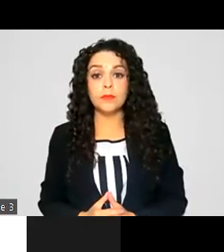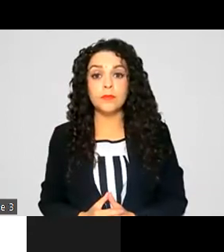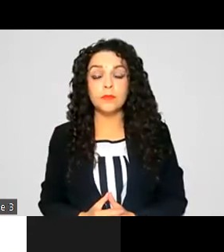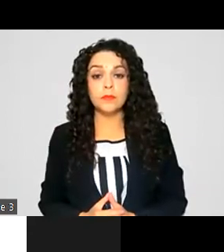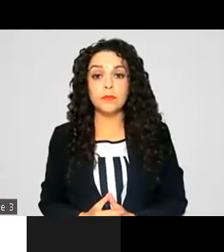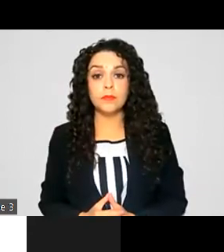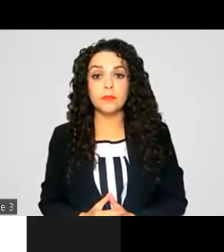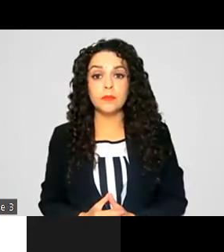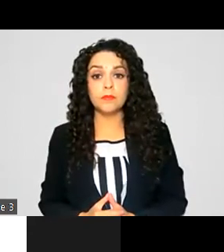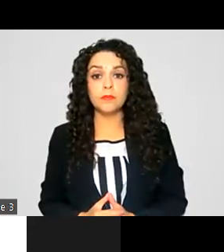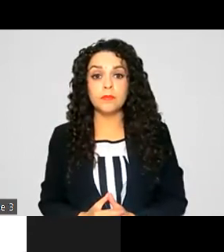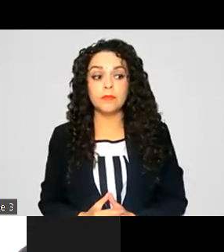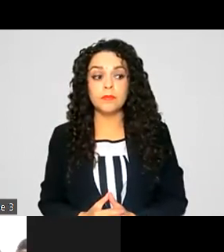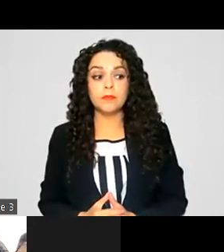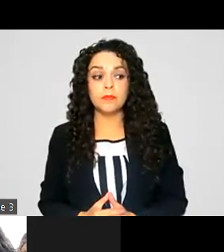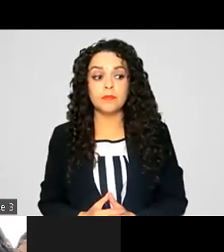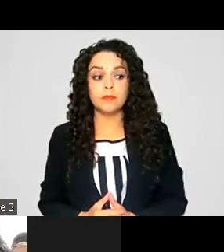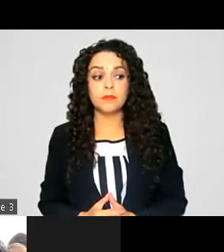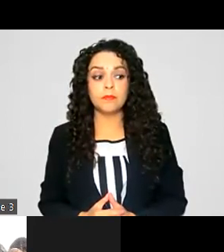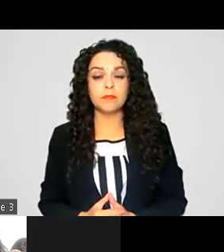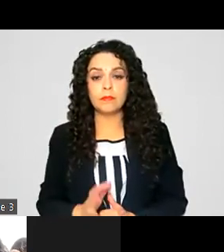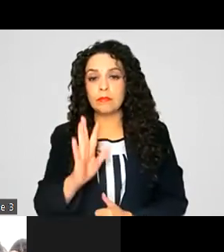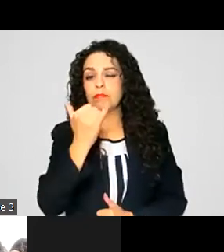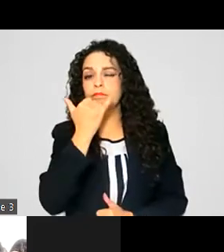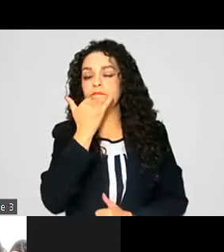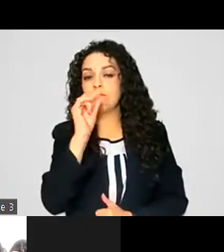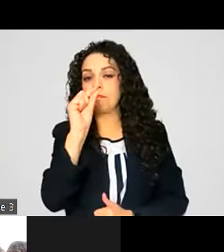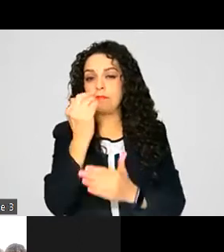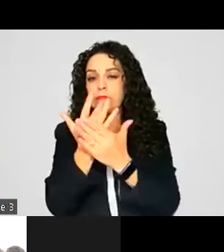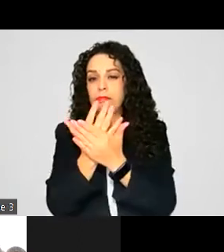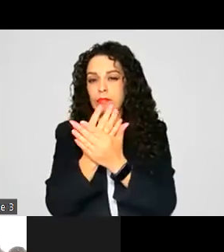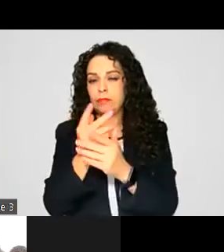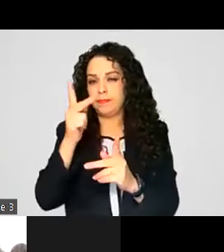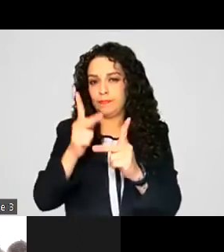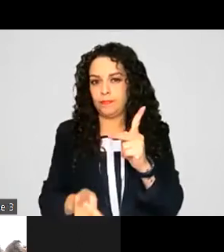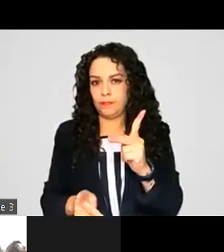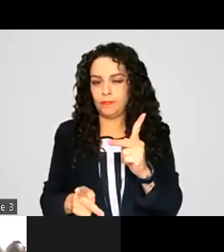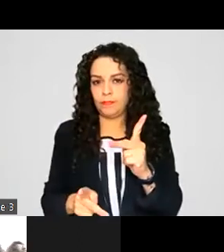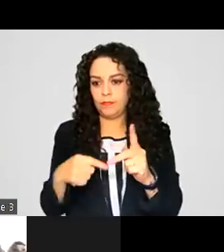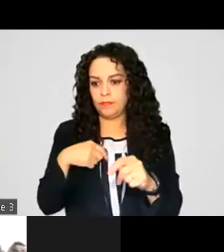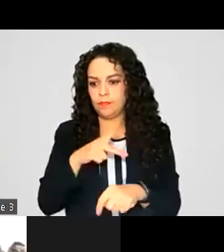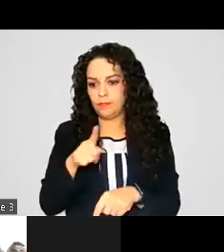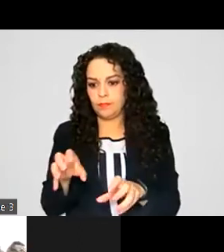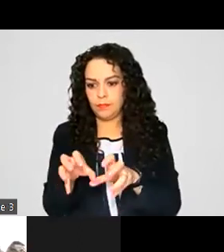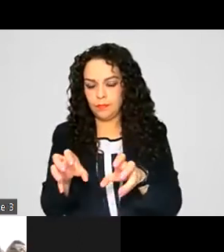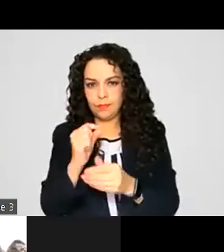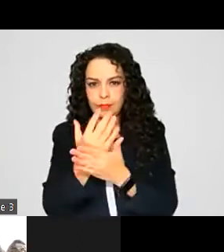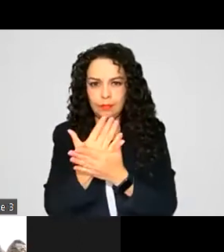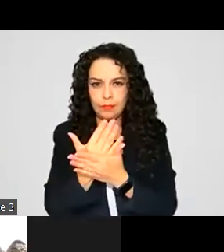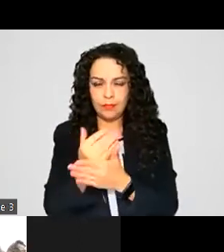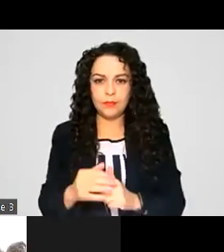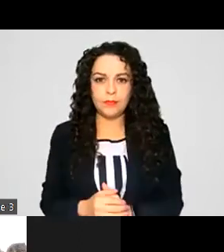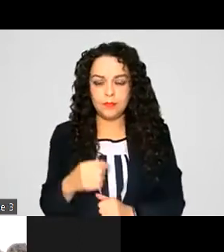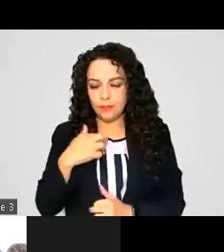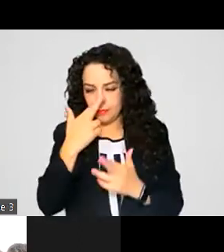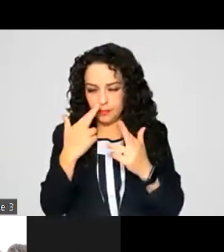Les pido un momentito, tuve aquí un problemita técnico, ya me estoy posicionando en el punto, perdón.